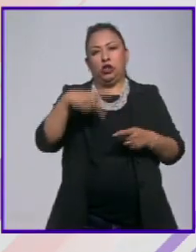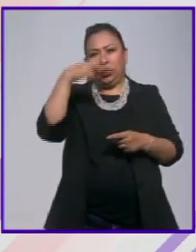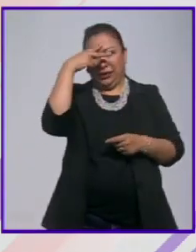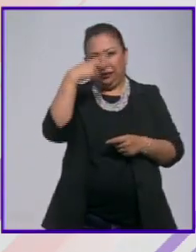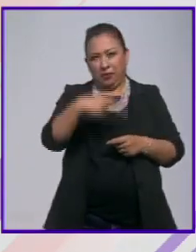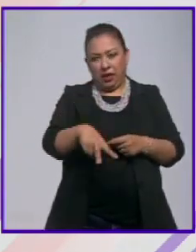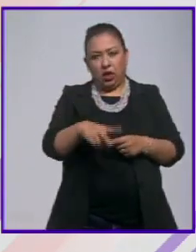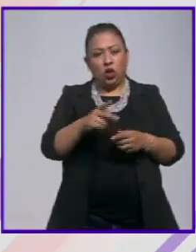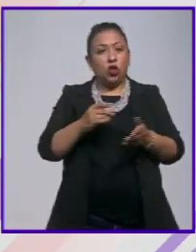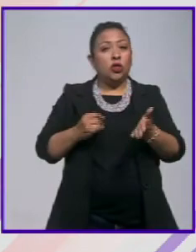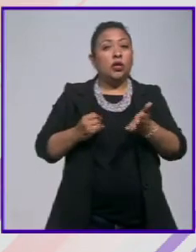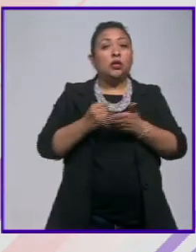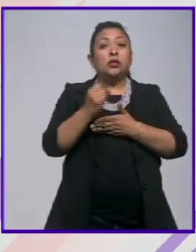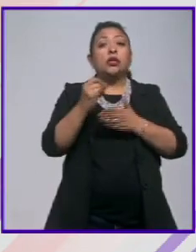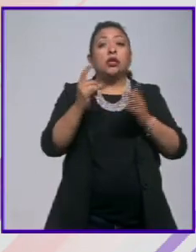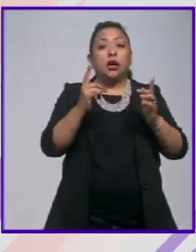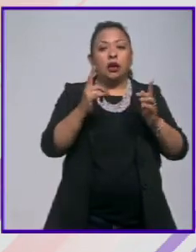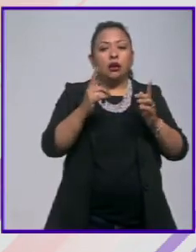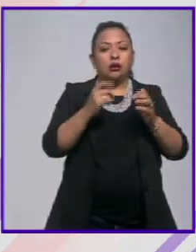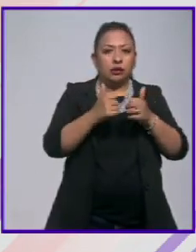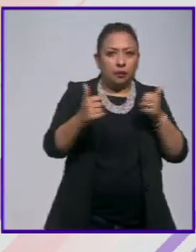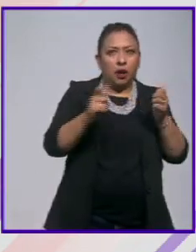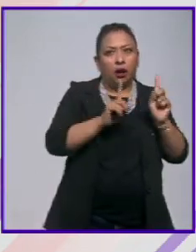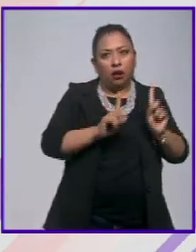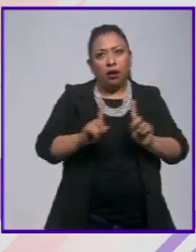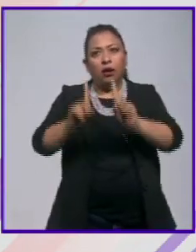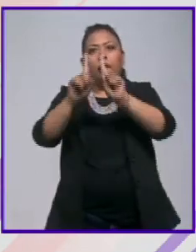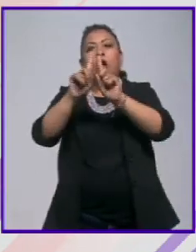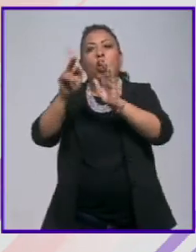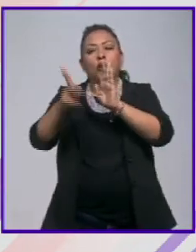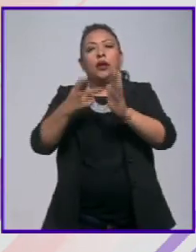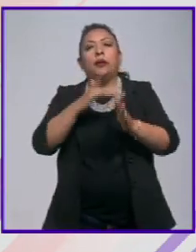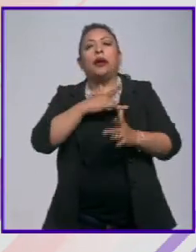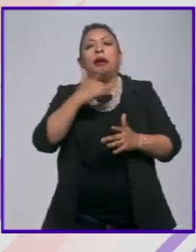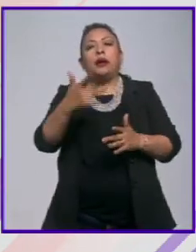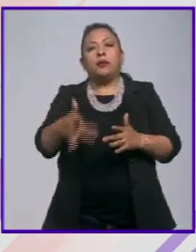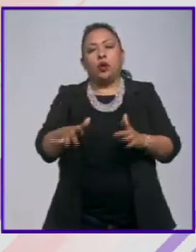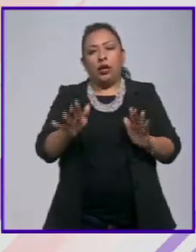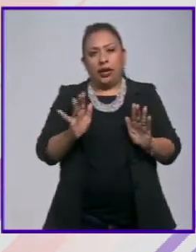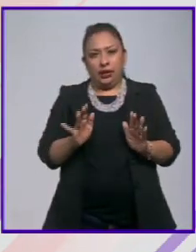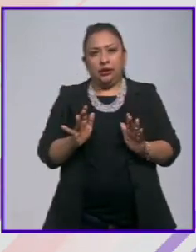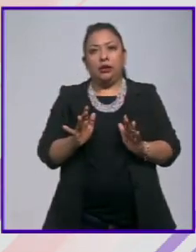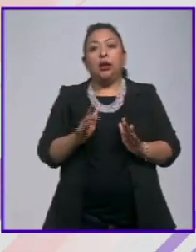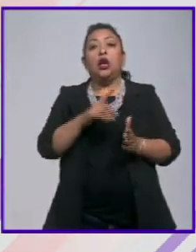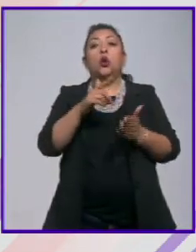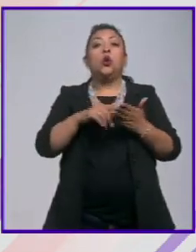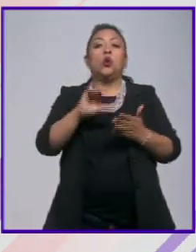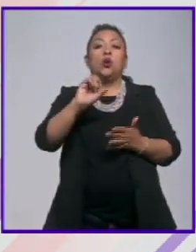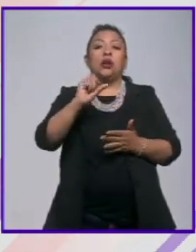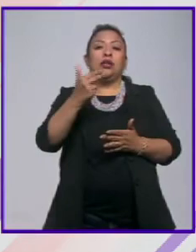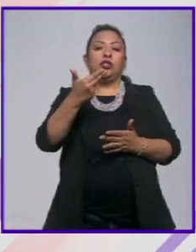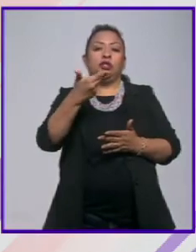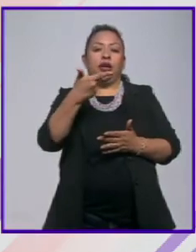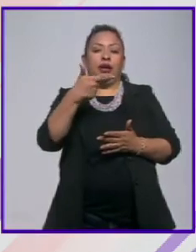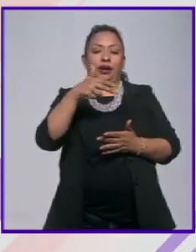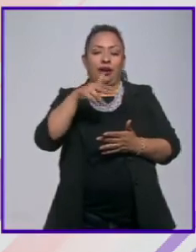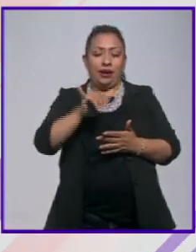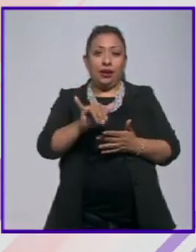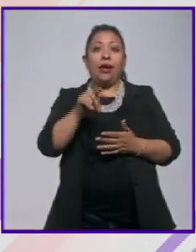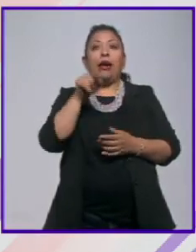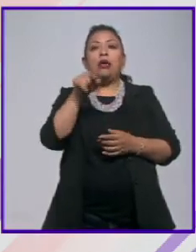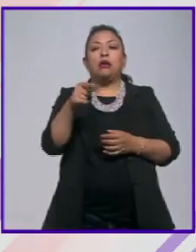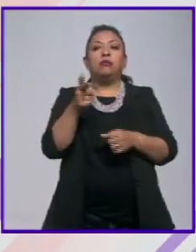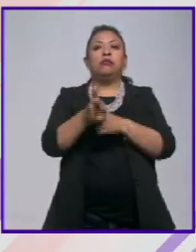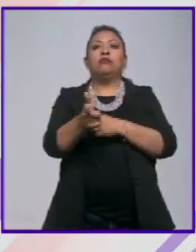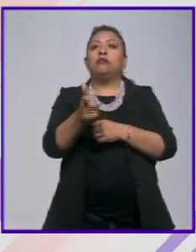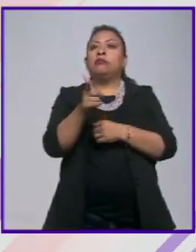que deciden reencontrarse y reenamorarse por así decirse en Shanghai y ahí se